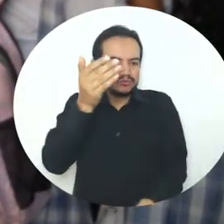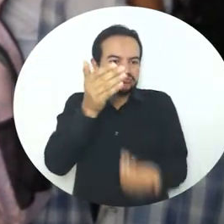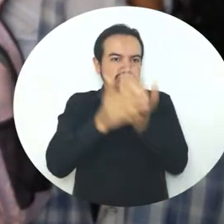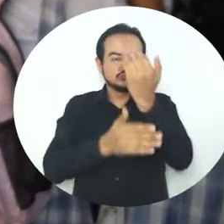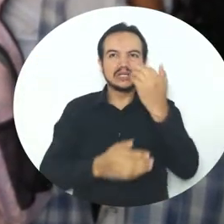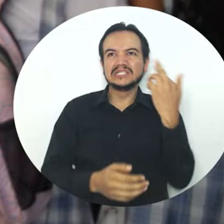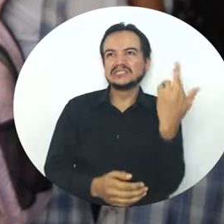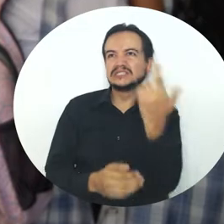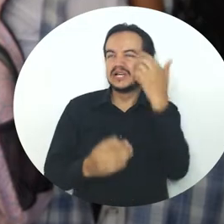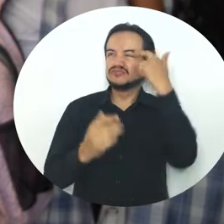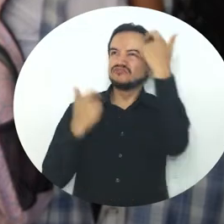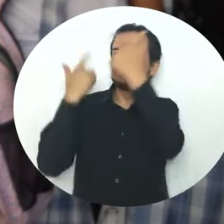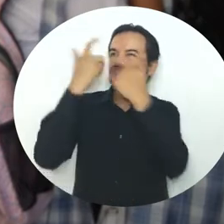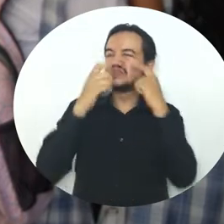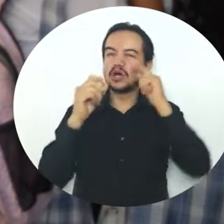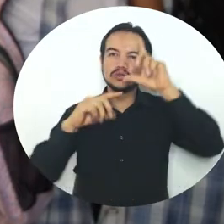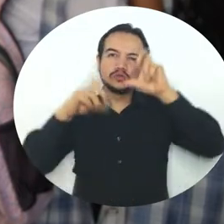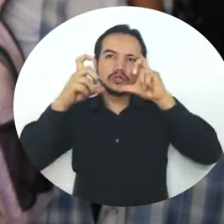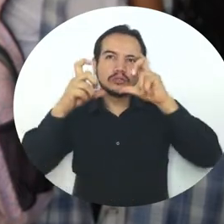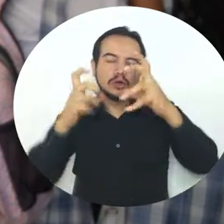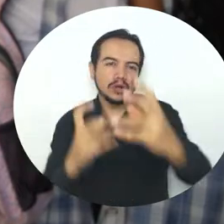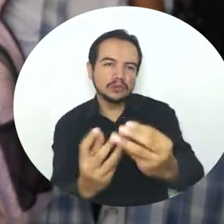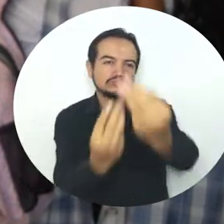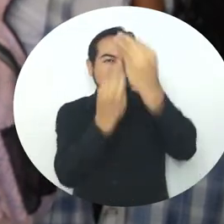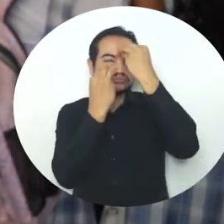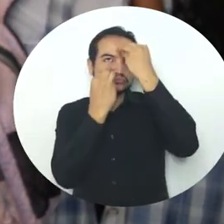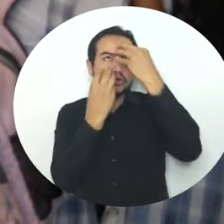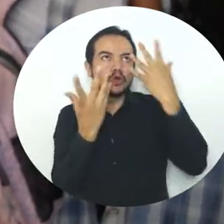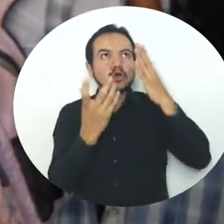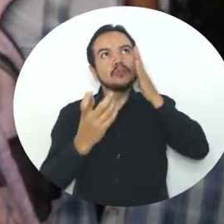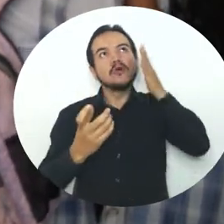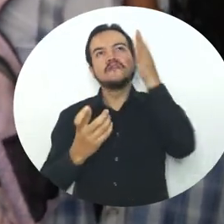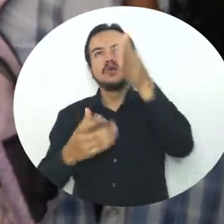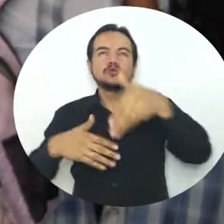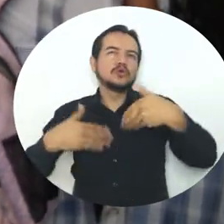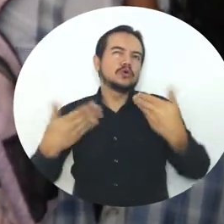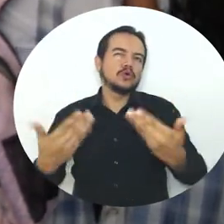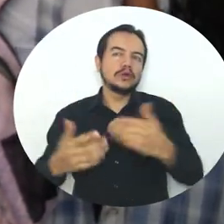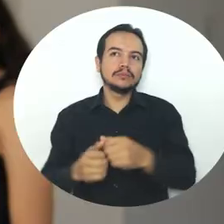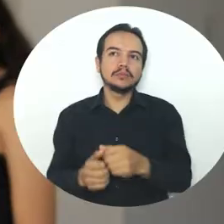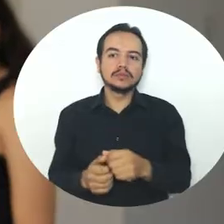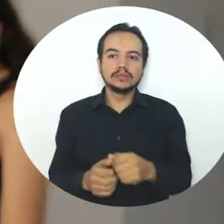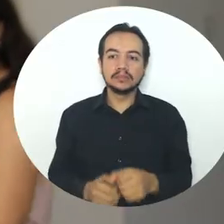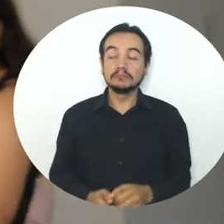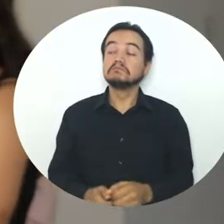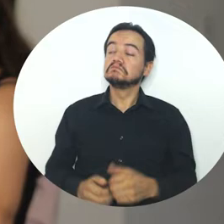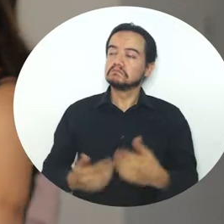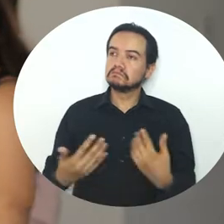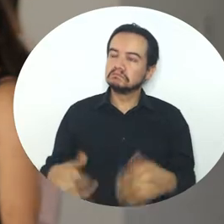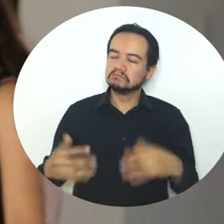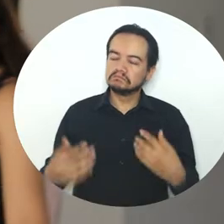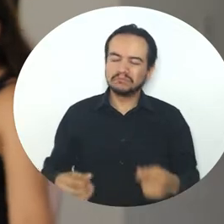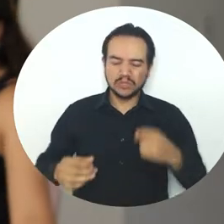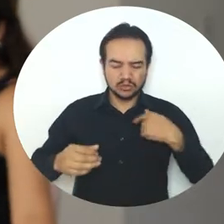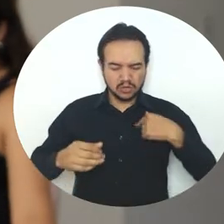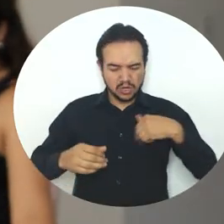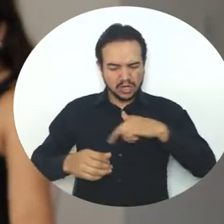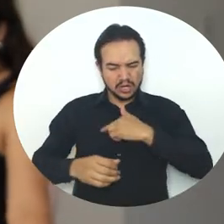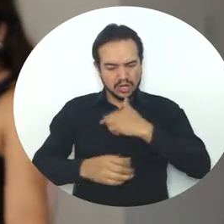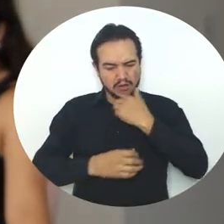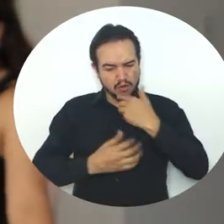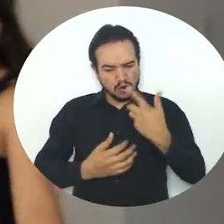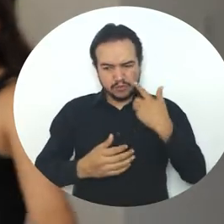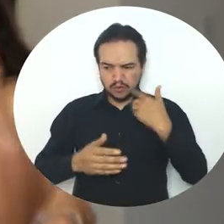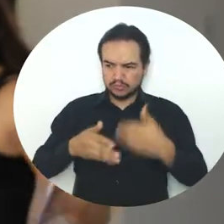volver a repensar el turismo hacia las nuevas generaciones. Nos abre las puertas a que